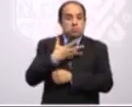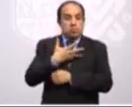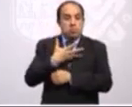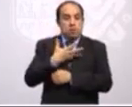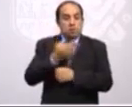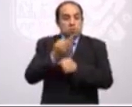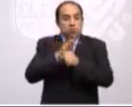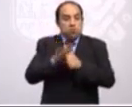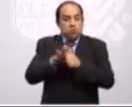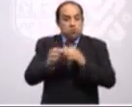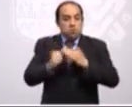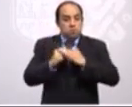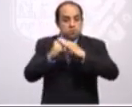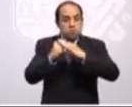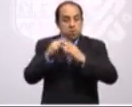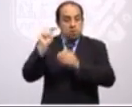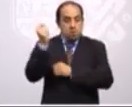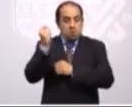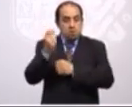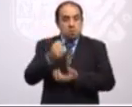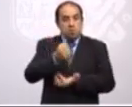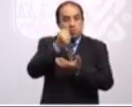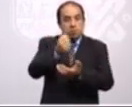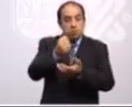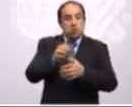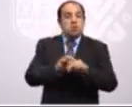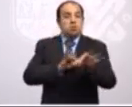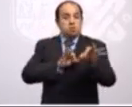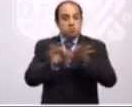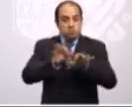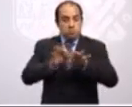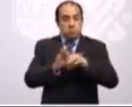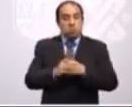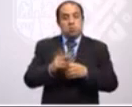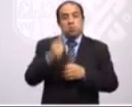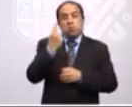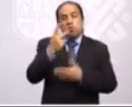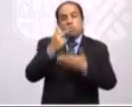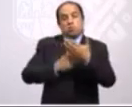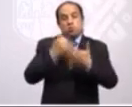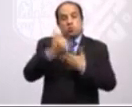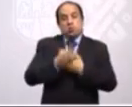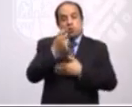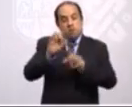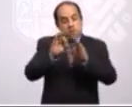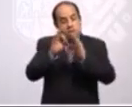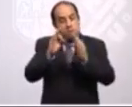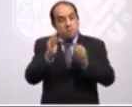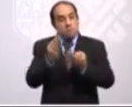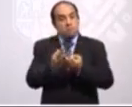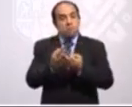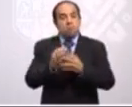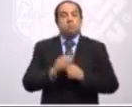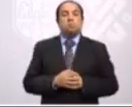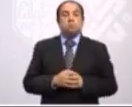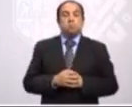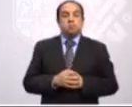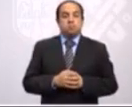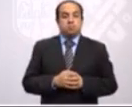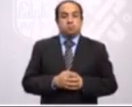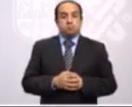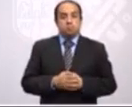solidez técnica, financiera y operativa que un proyecto de esta naturaleza exige. La que sigue.